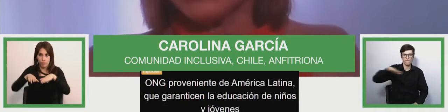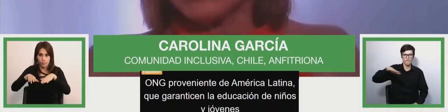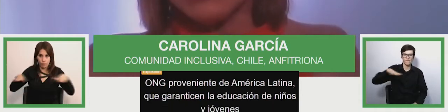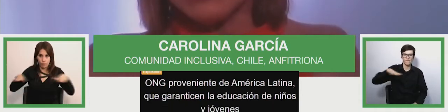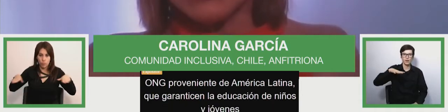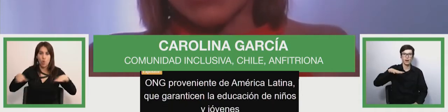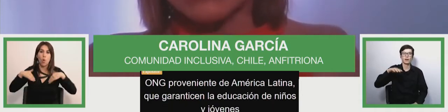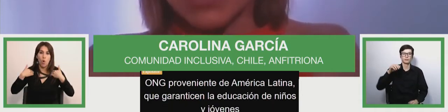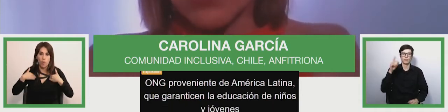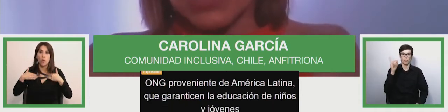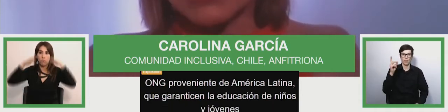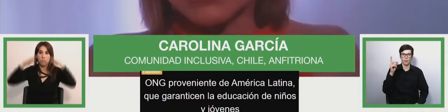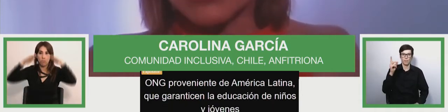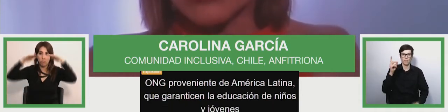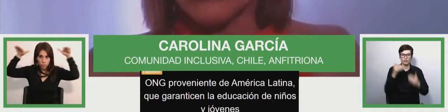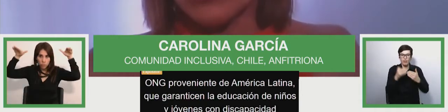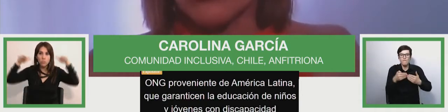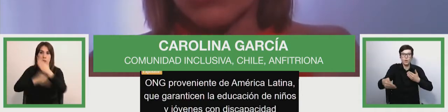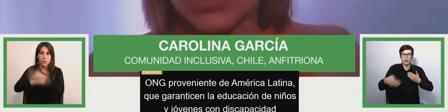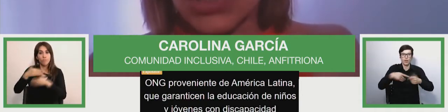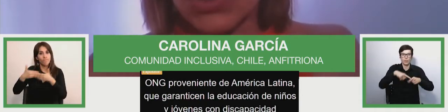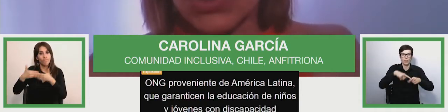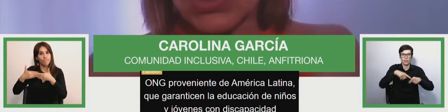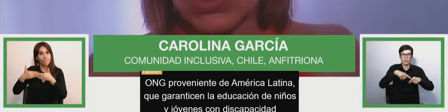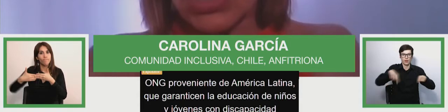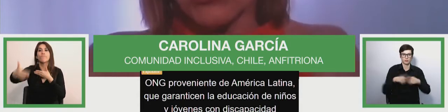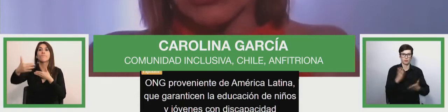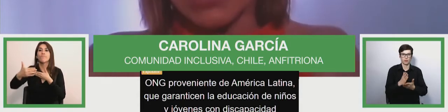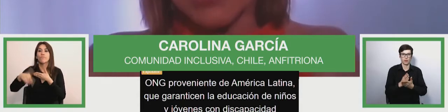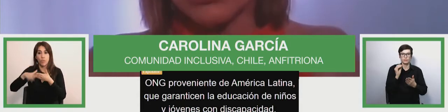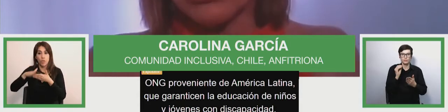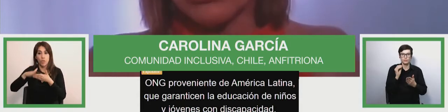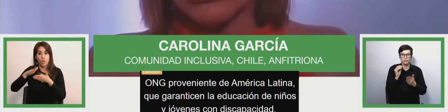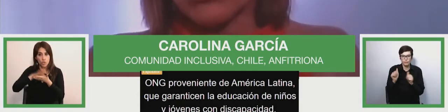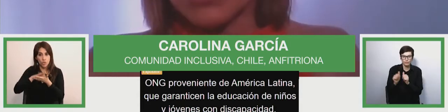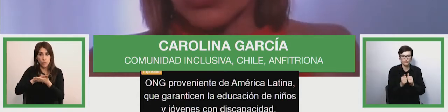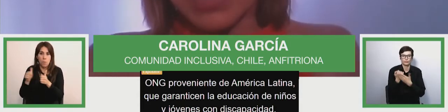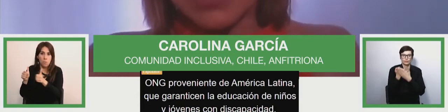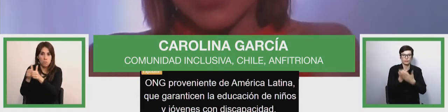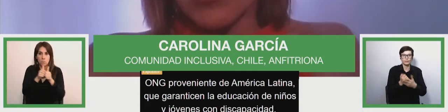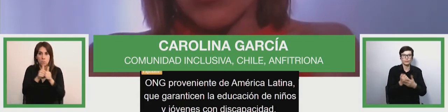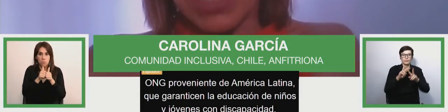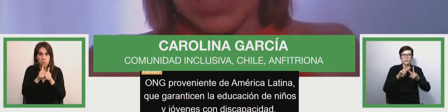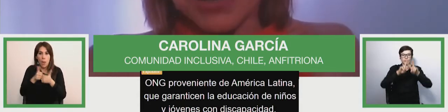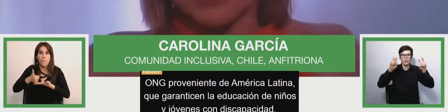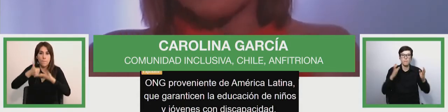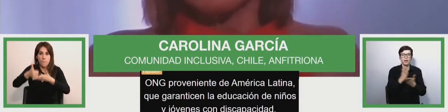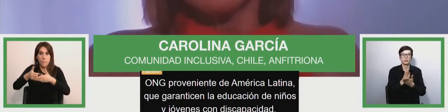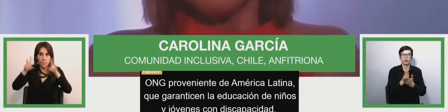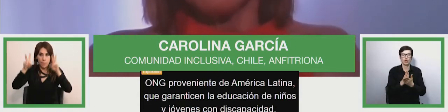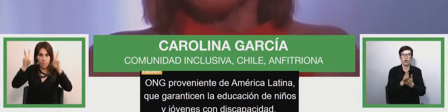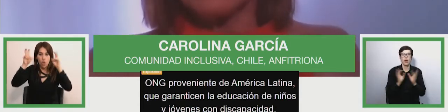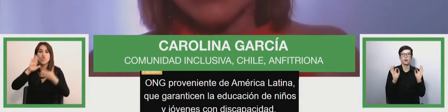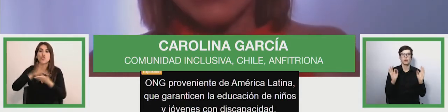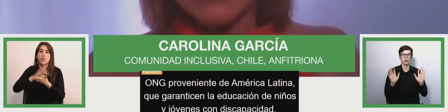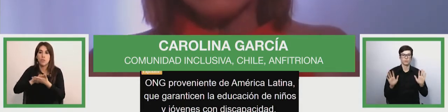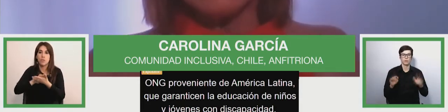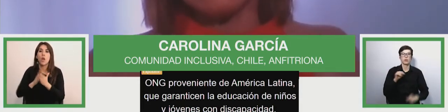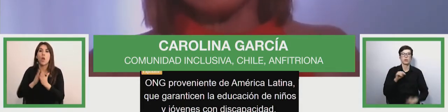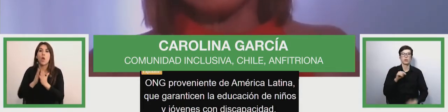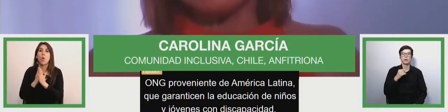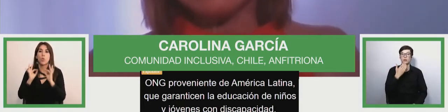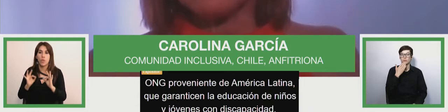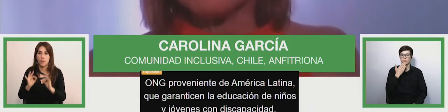fuera de las aulas o en colaboración con el ámbito escolar regular. Modera,